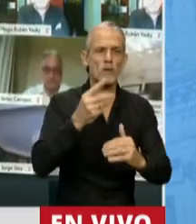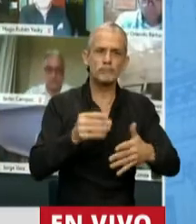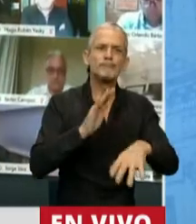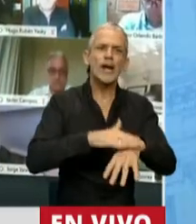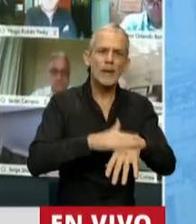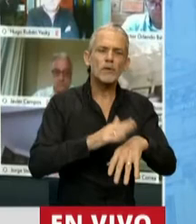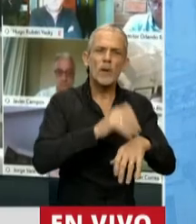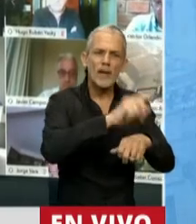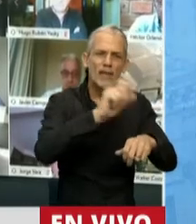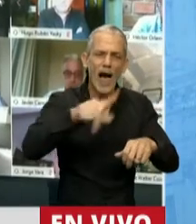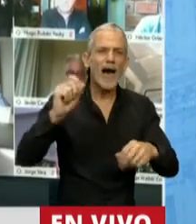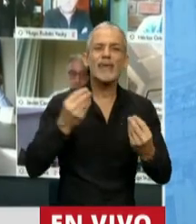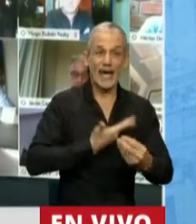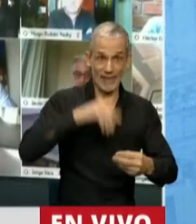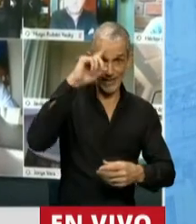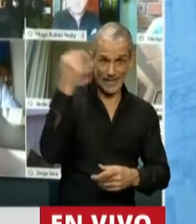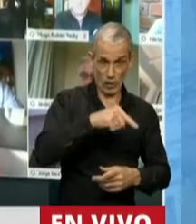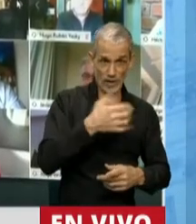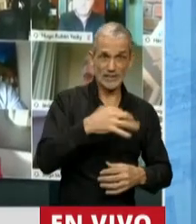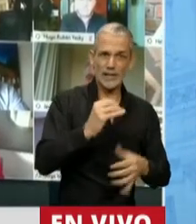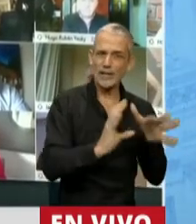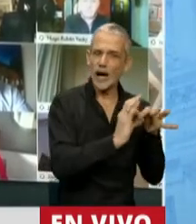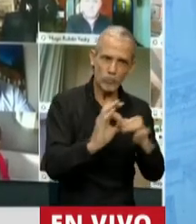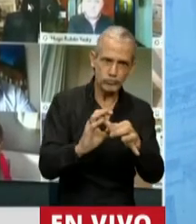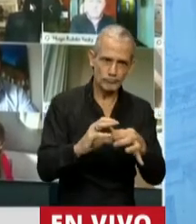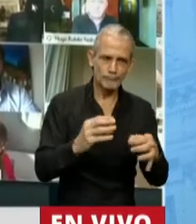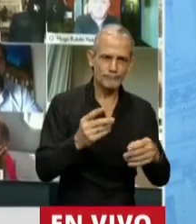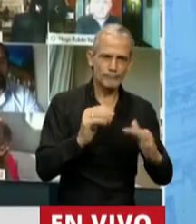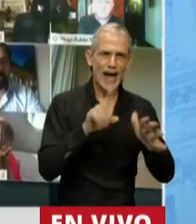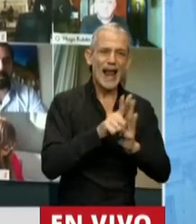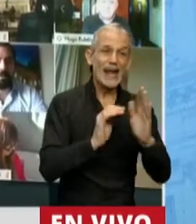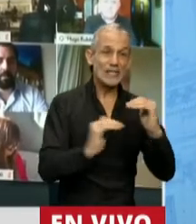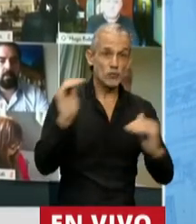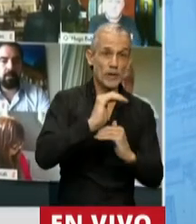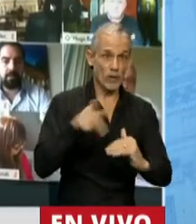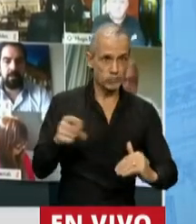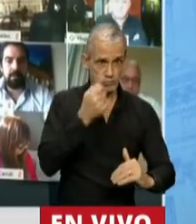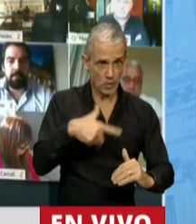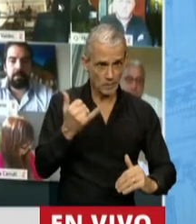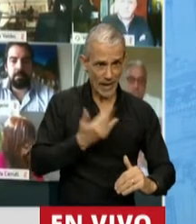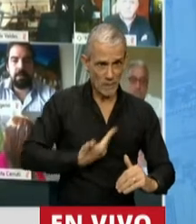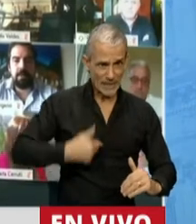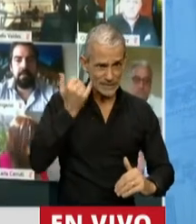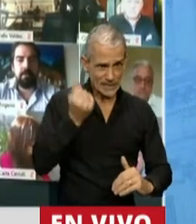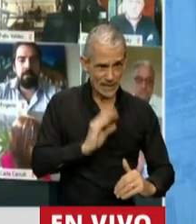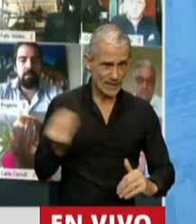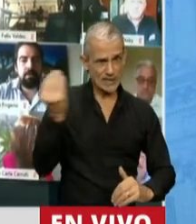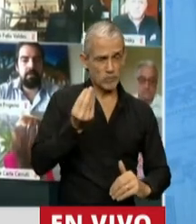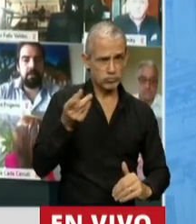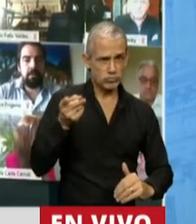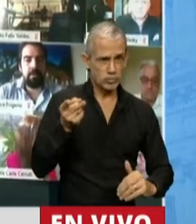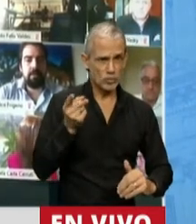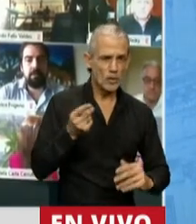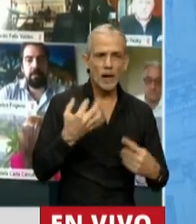responsabilidad del Estado Nacional con la misma, él ya era presidente. Y la verdad, cuando se